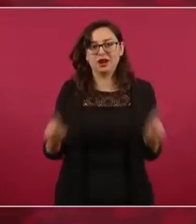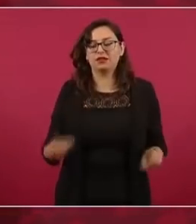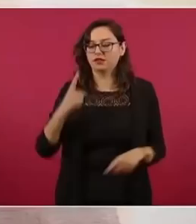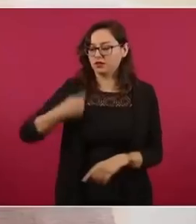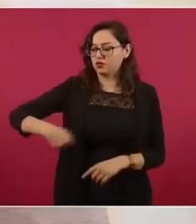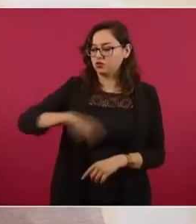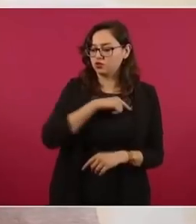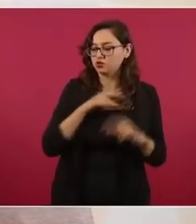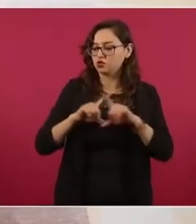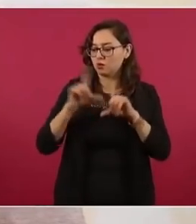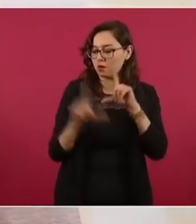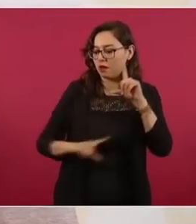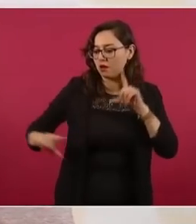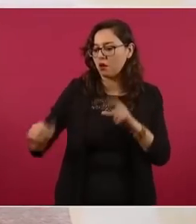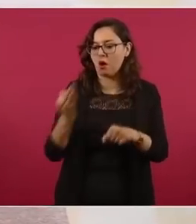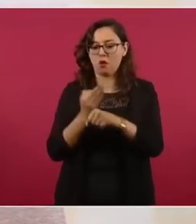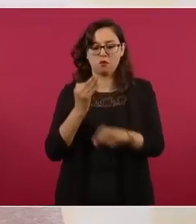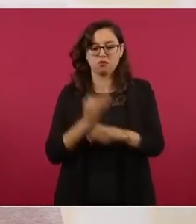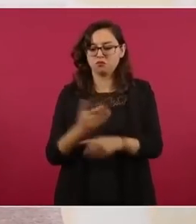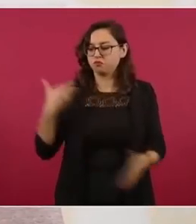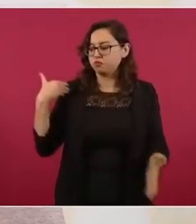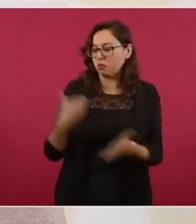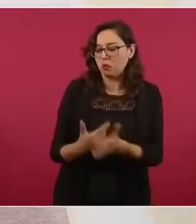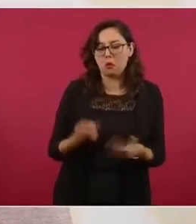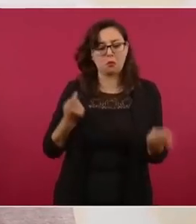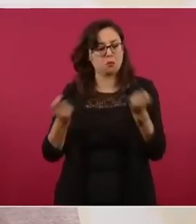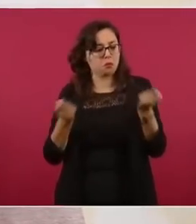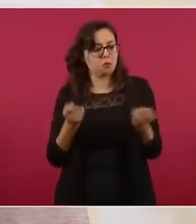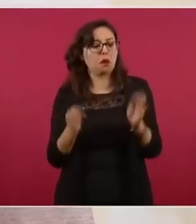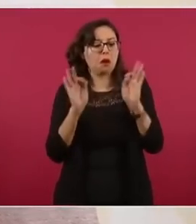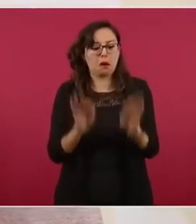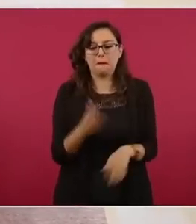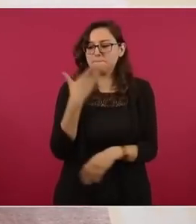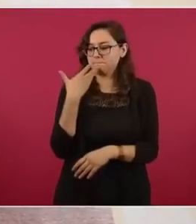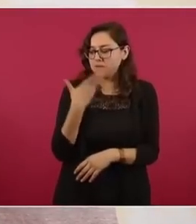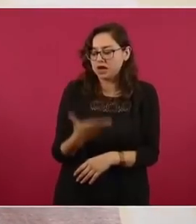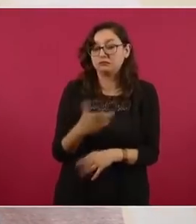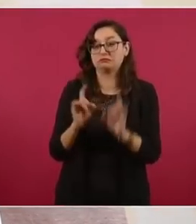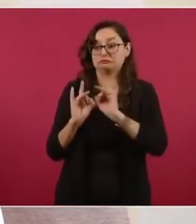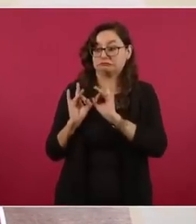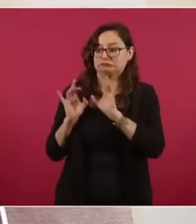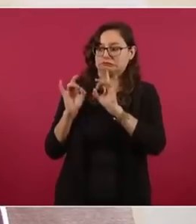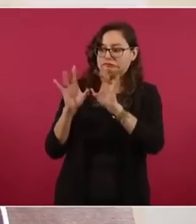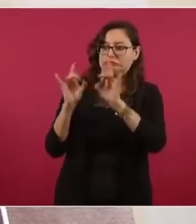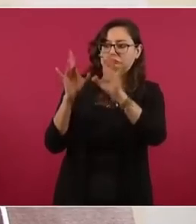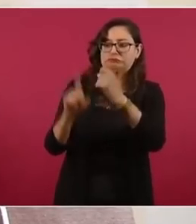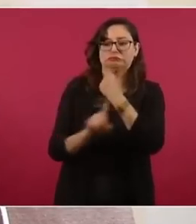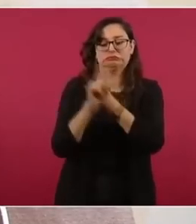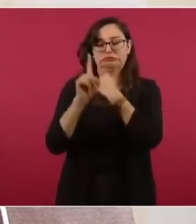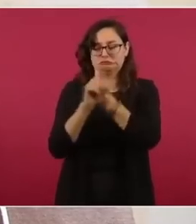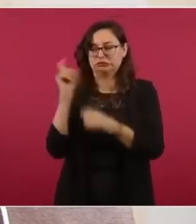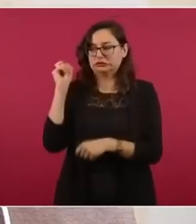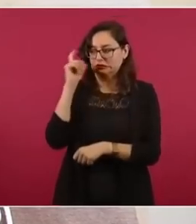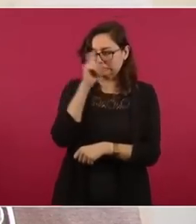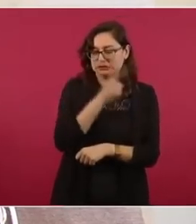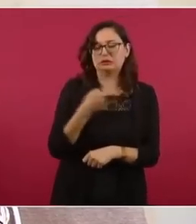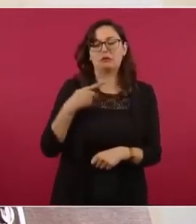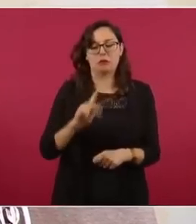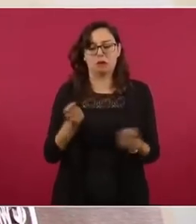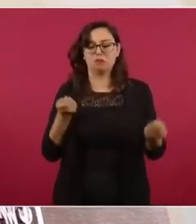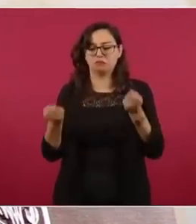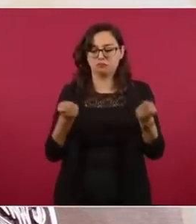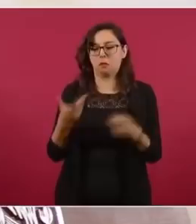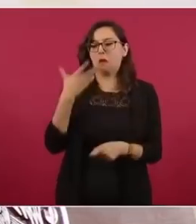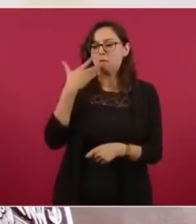en lo interno y por eso hay respeto. Pero además tú